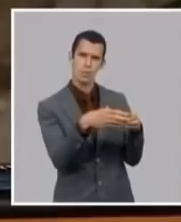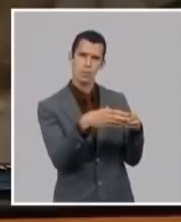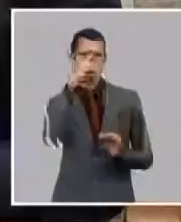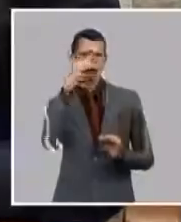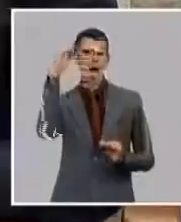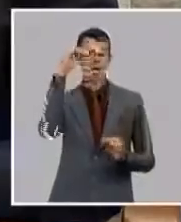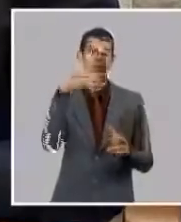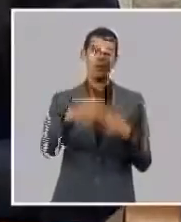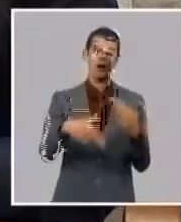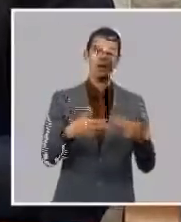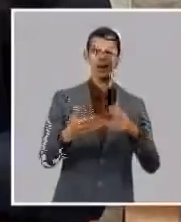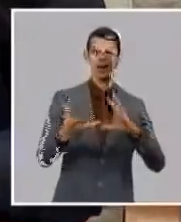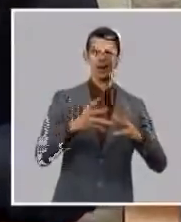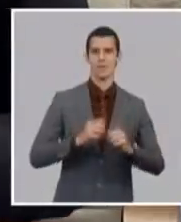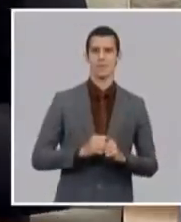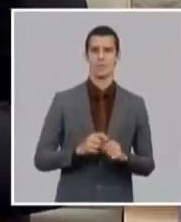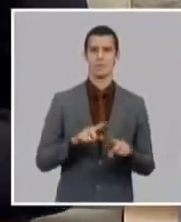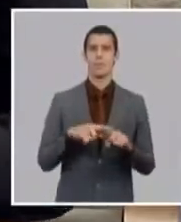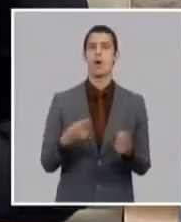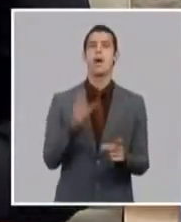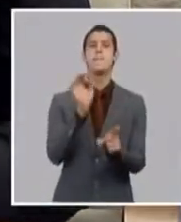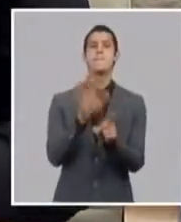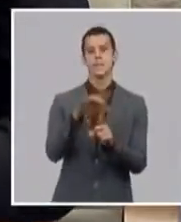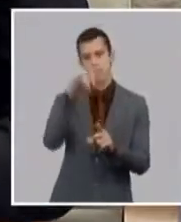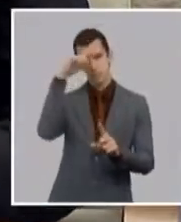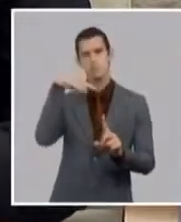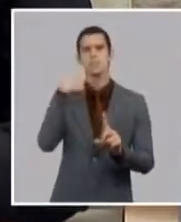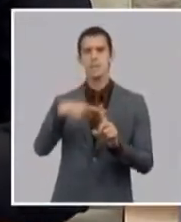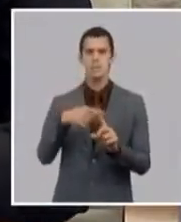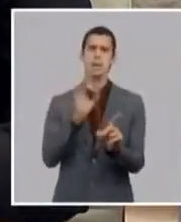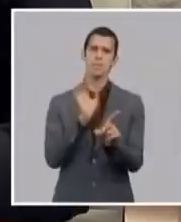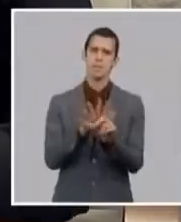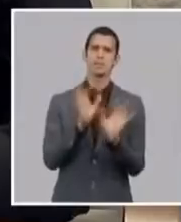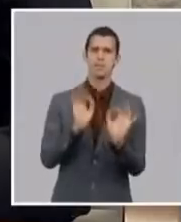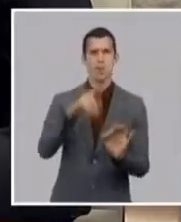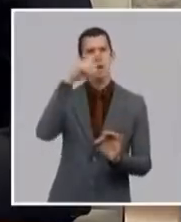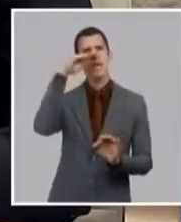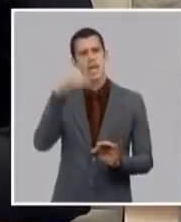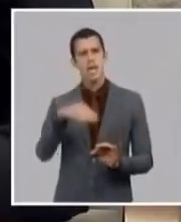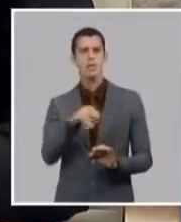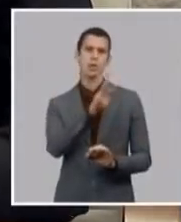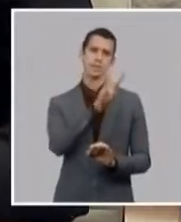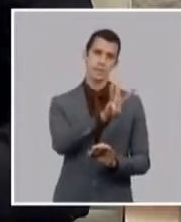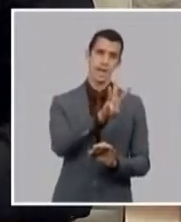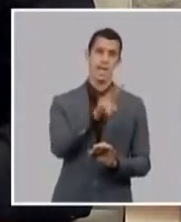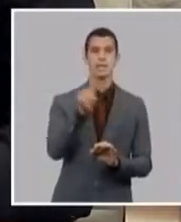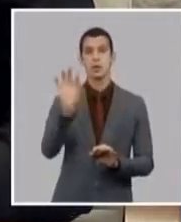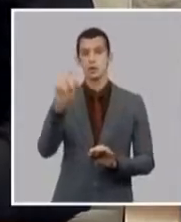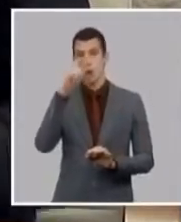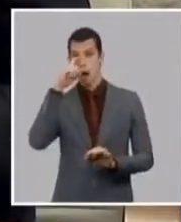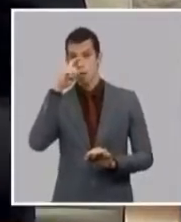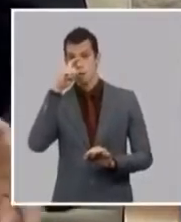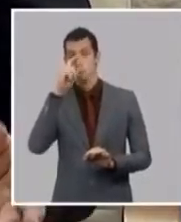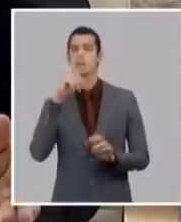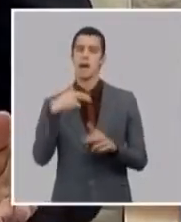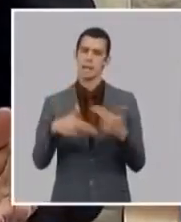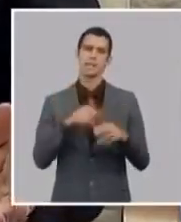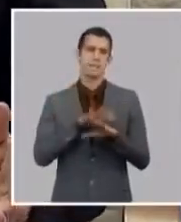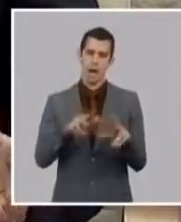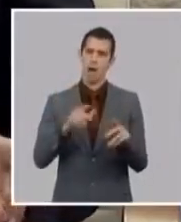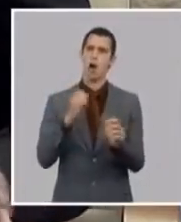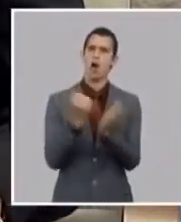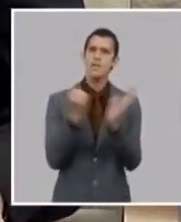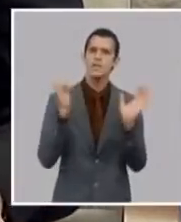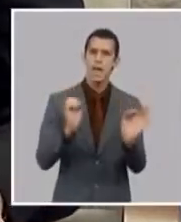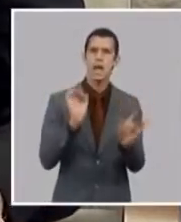en septiembre empieza todo ese proceso de vacunación a todos los niños de 3 a 18 años entonces esto es